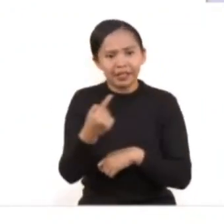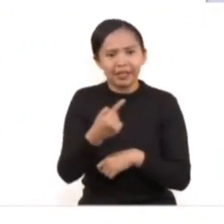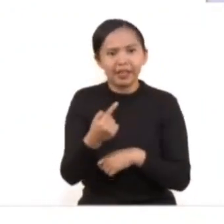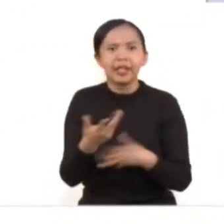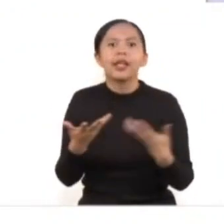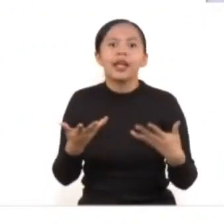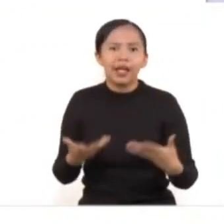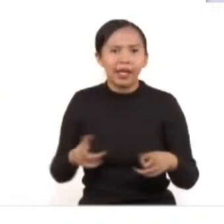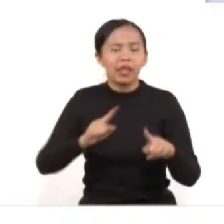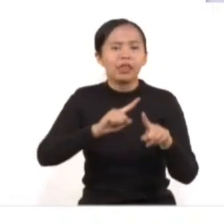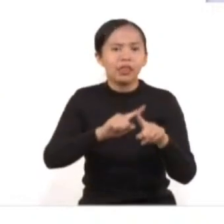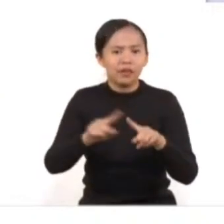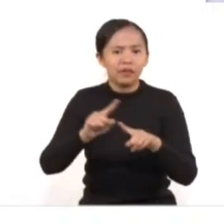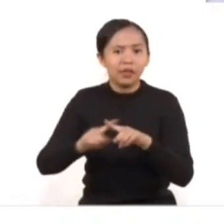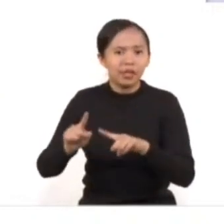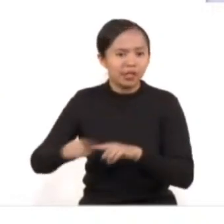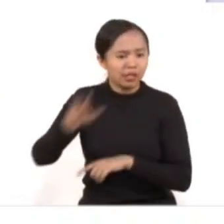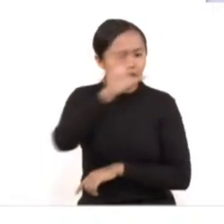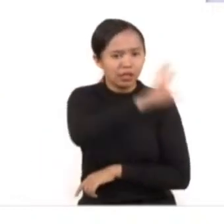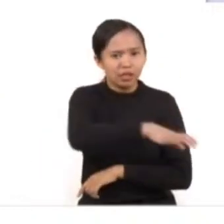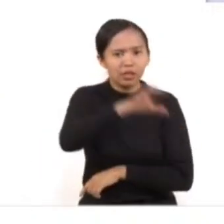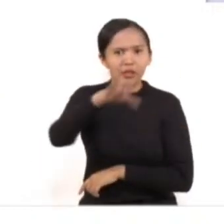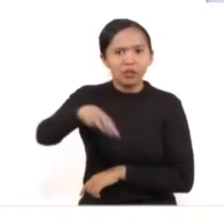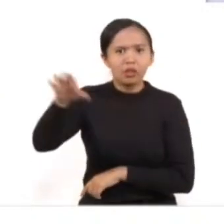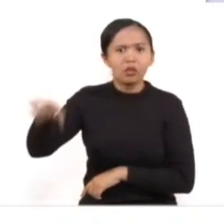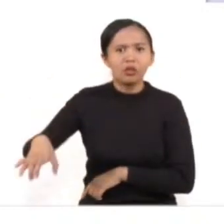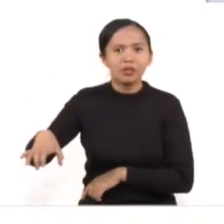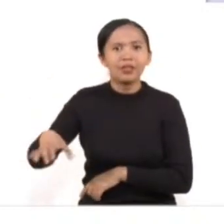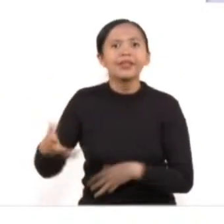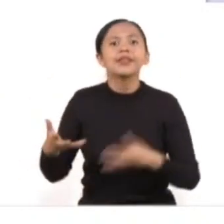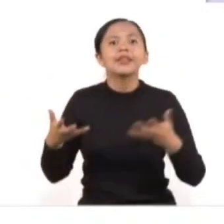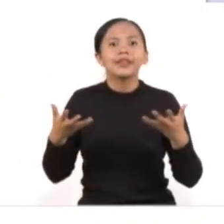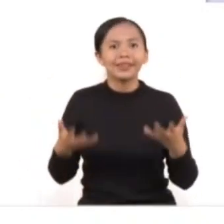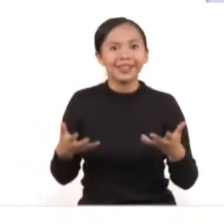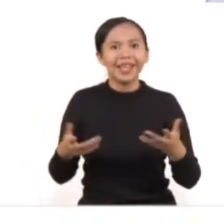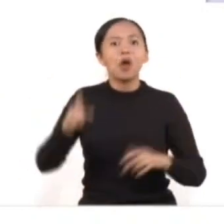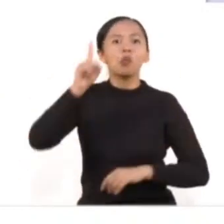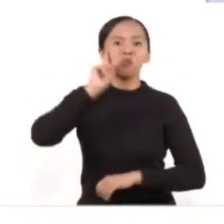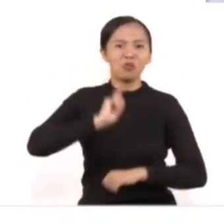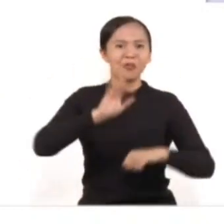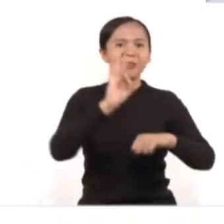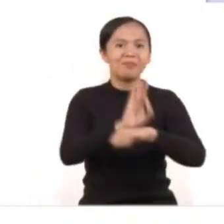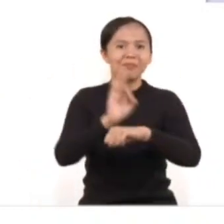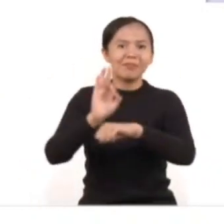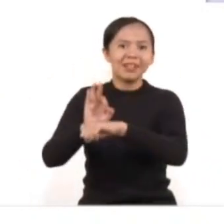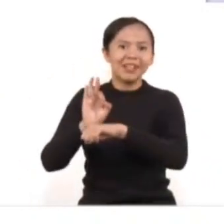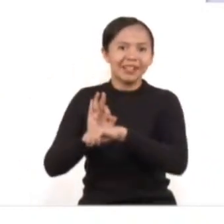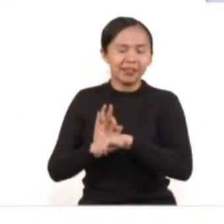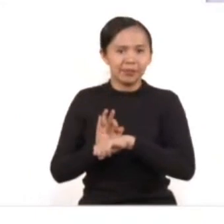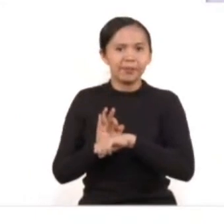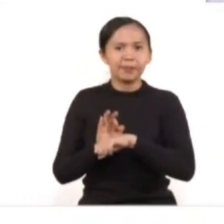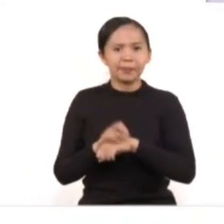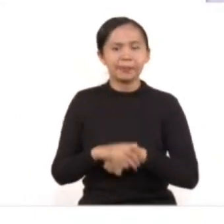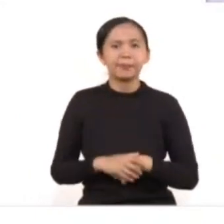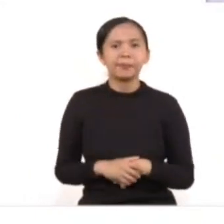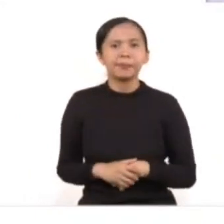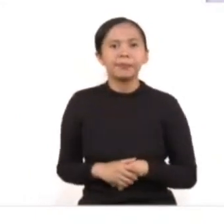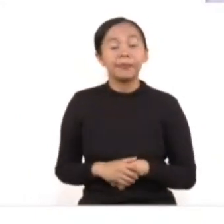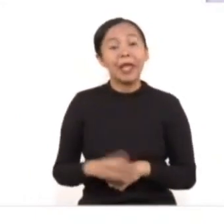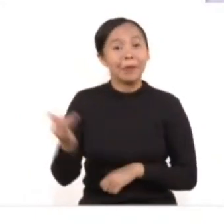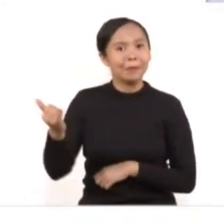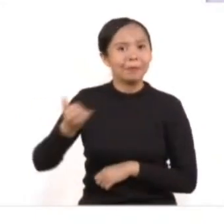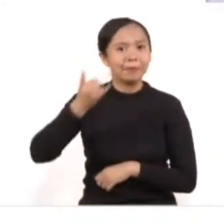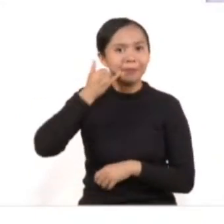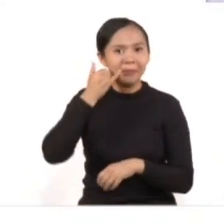intervención de las diferentes instancias, poniendo la seguridad y la protección de las mujeres en el centro. En